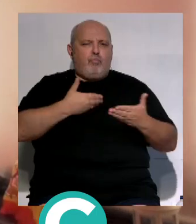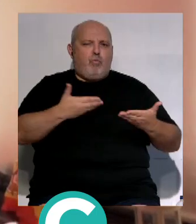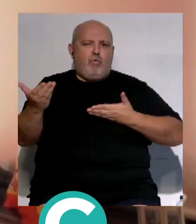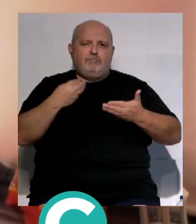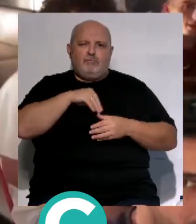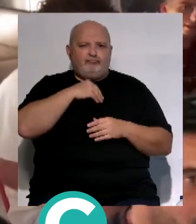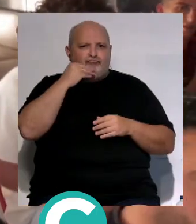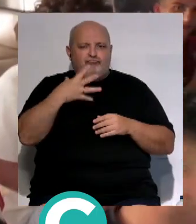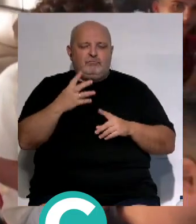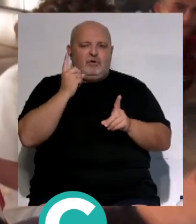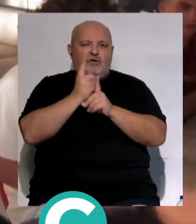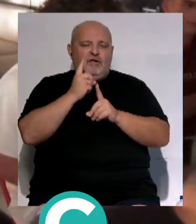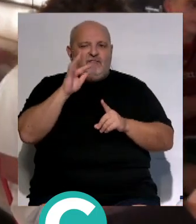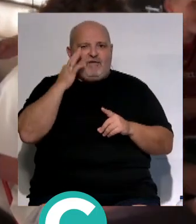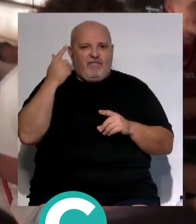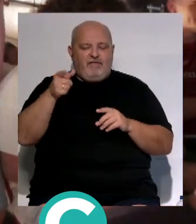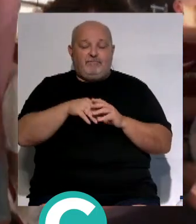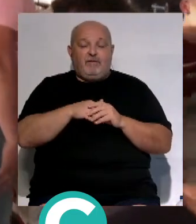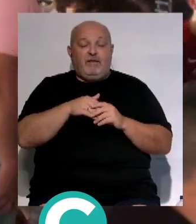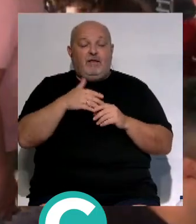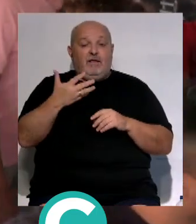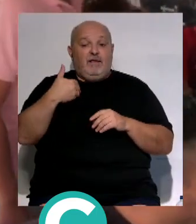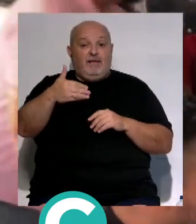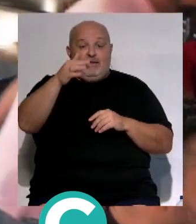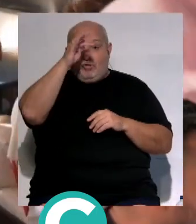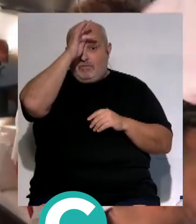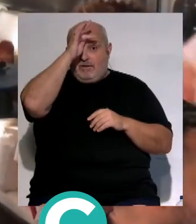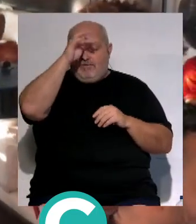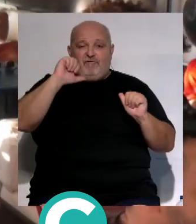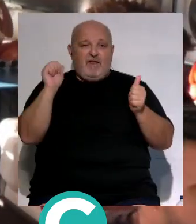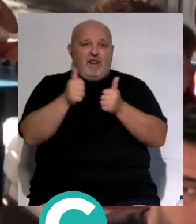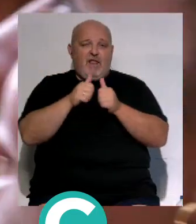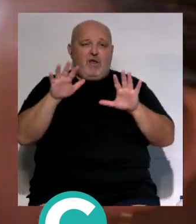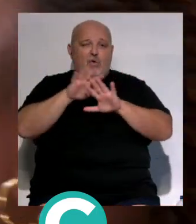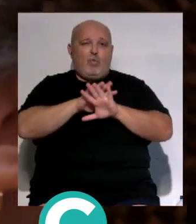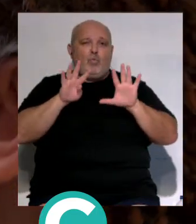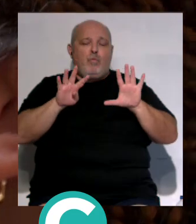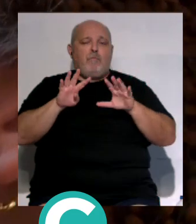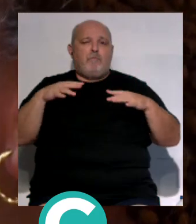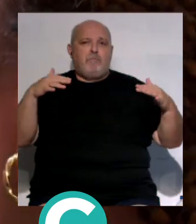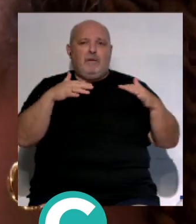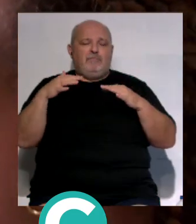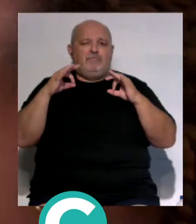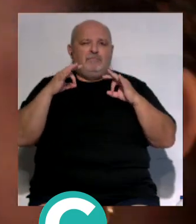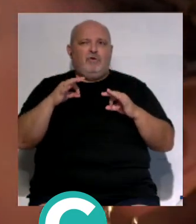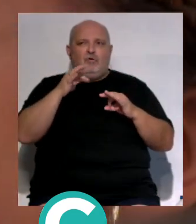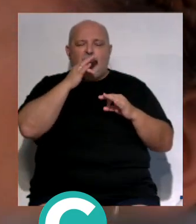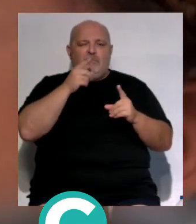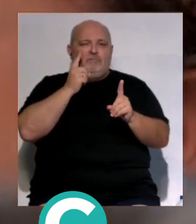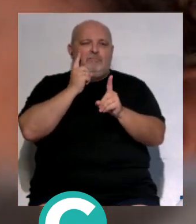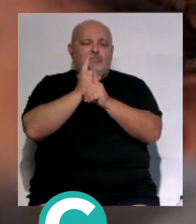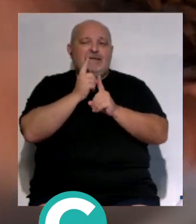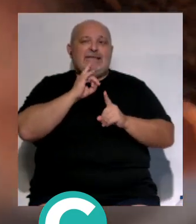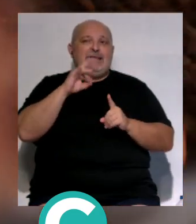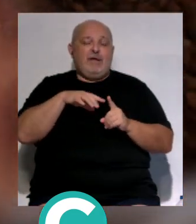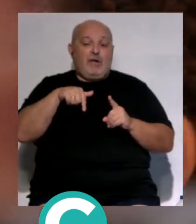ante los rivales galos la próxima cita será este domingo a las nueve de la noche en un partido que tiene aún el rival por